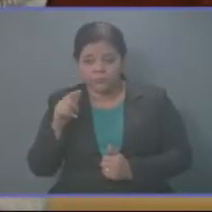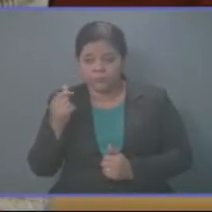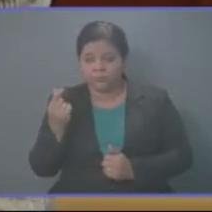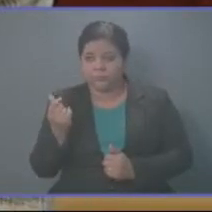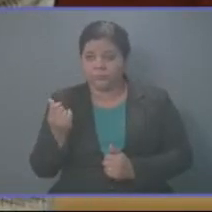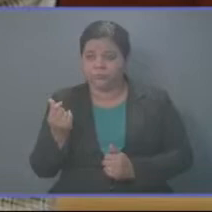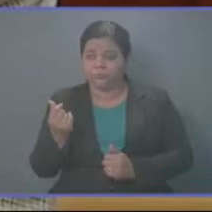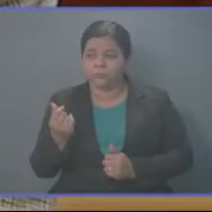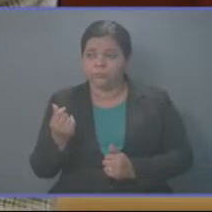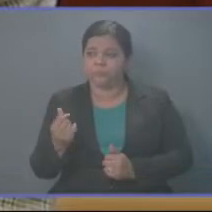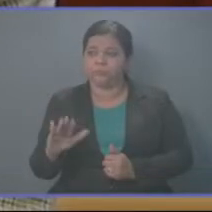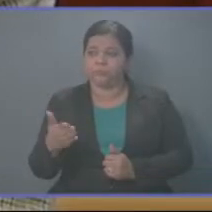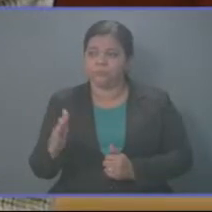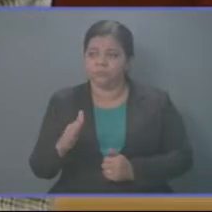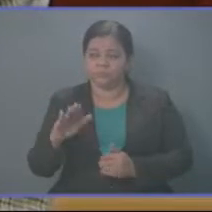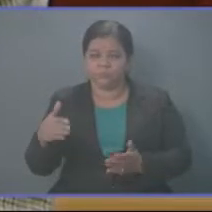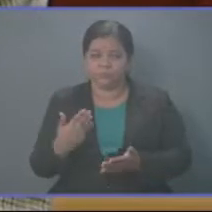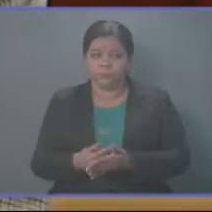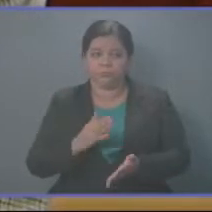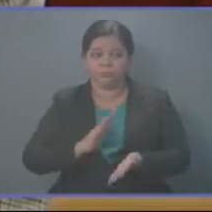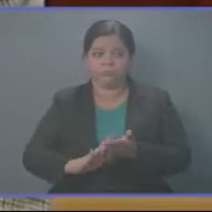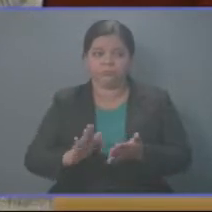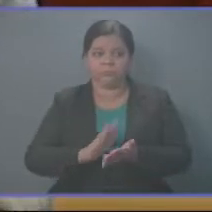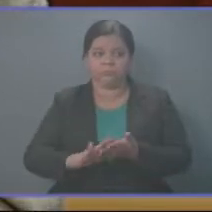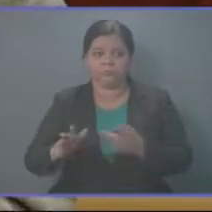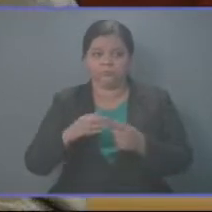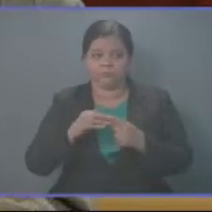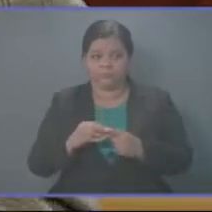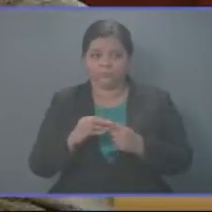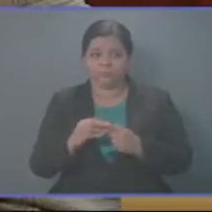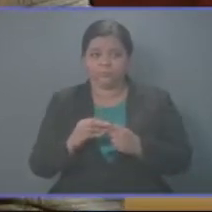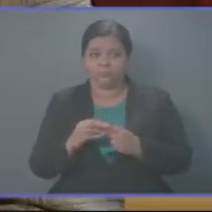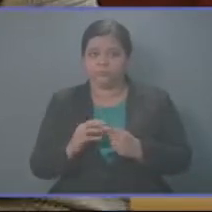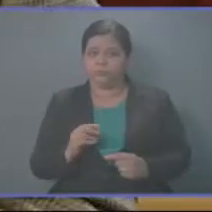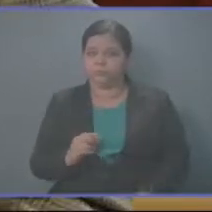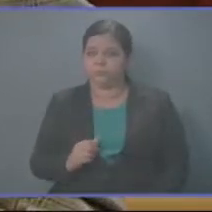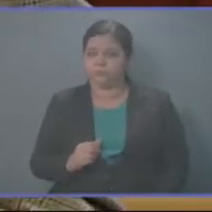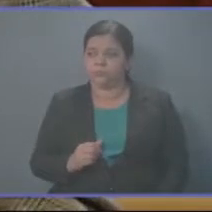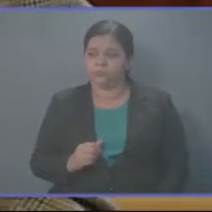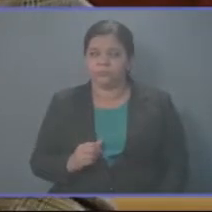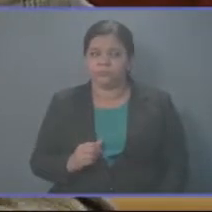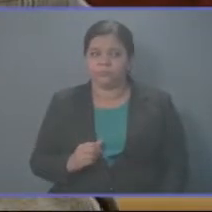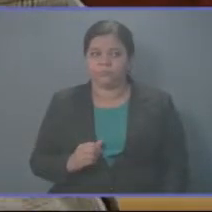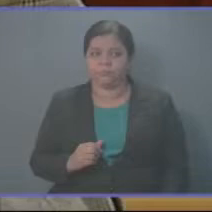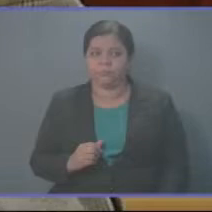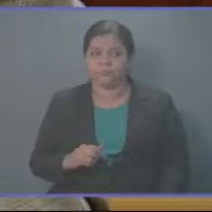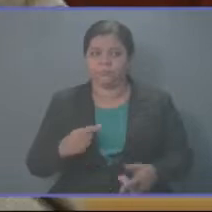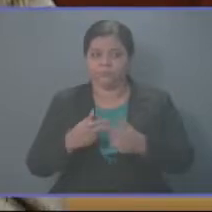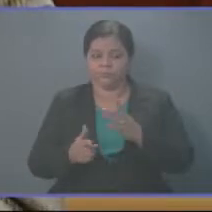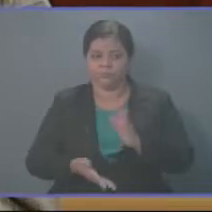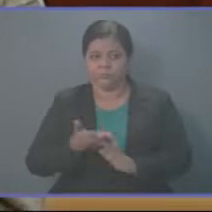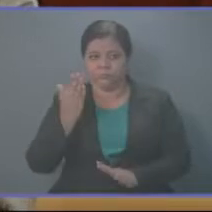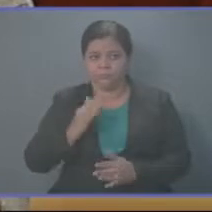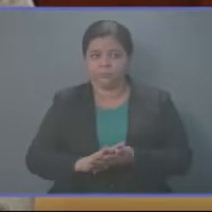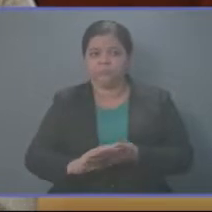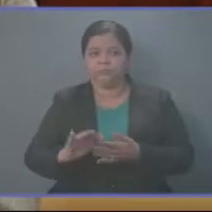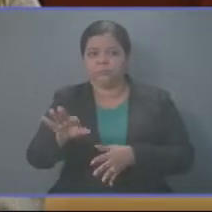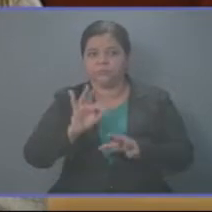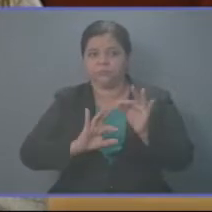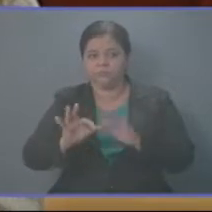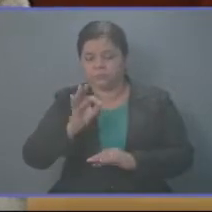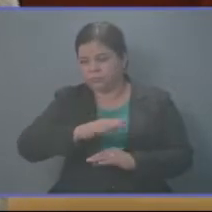contribución especial. Y lo digo, ¿por qué? Porque aquí juegan al olvido